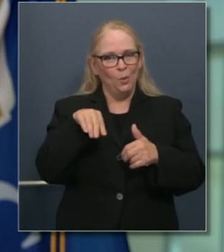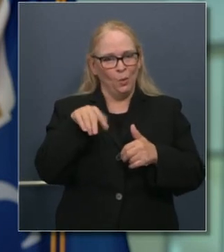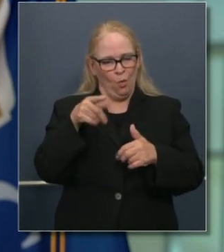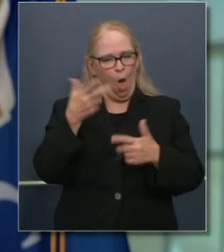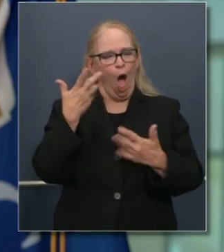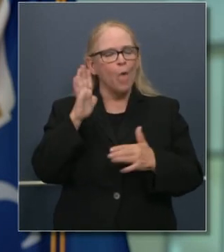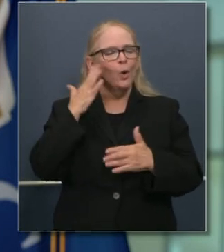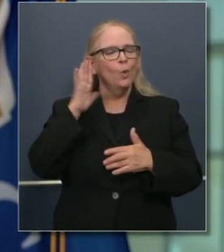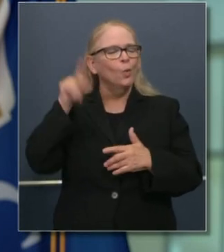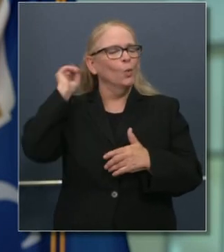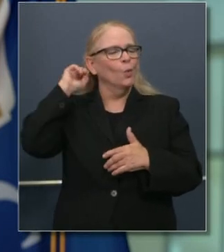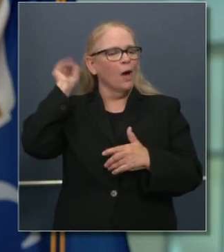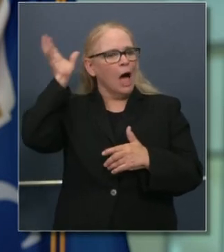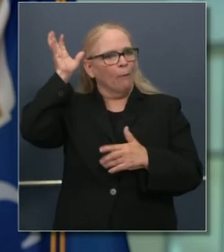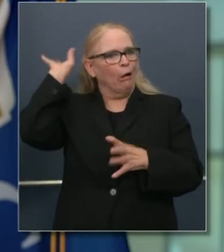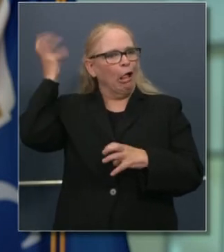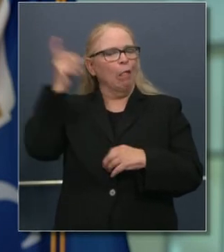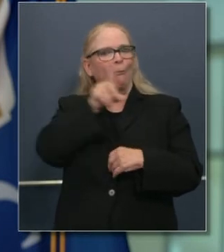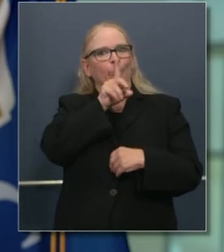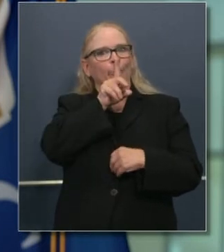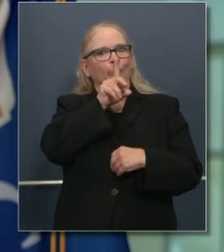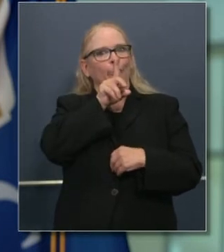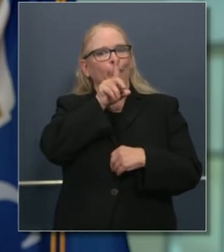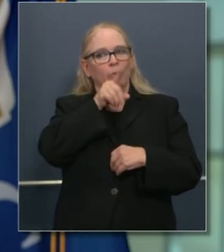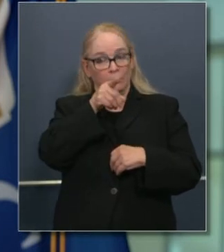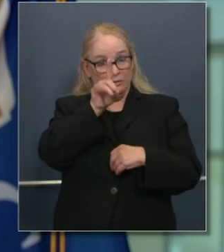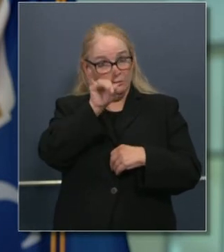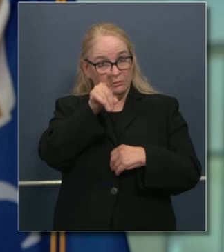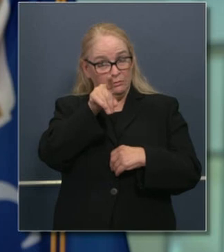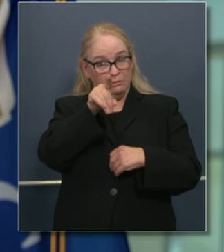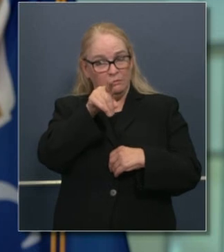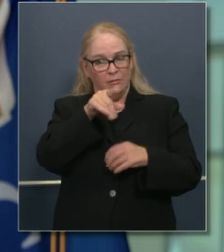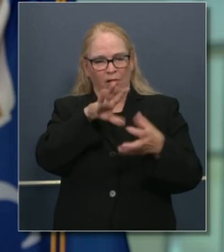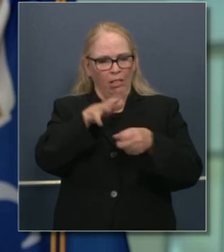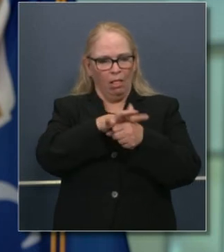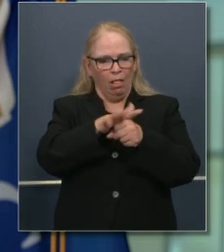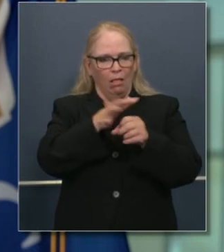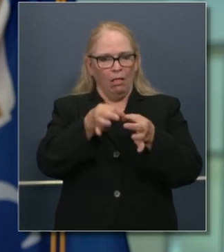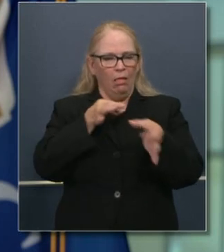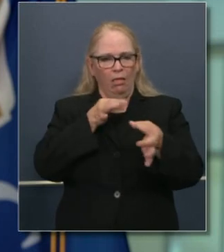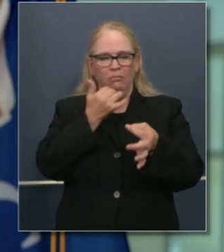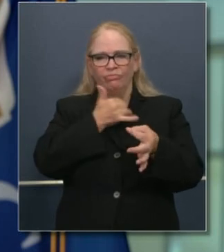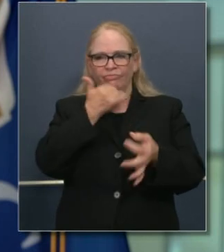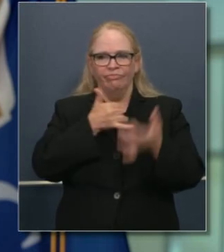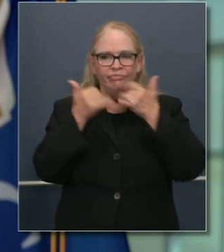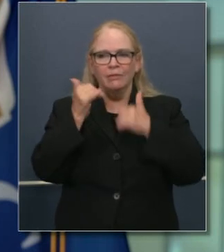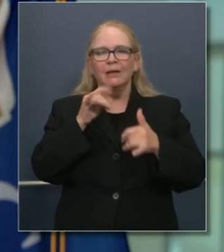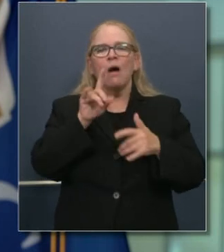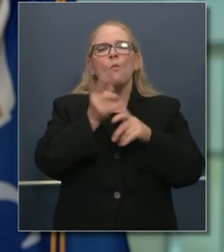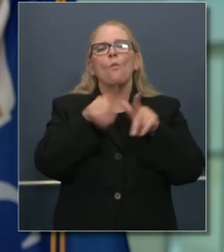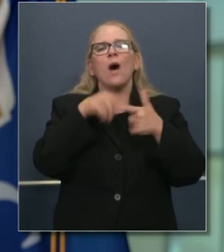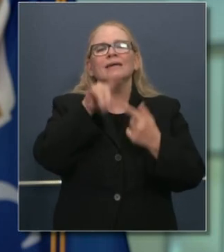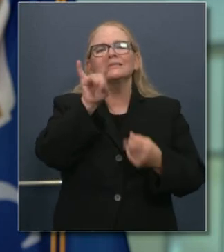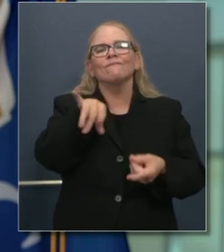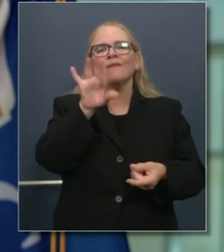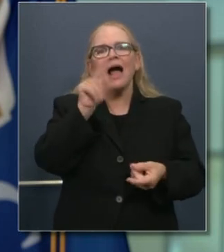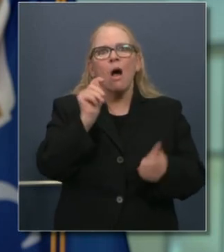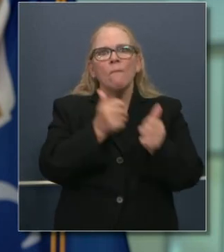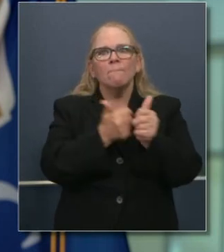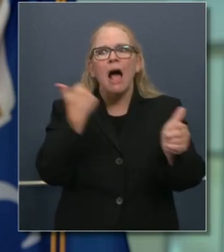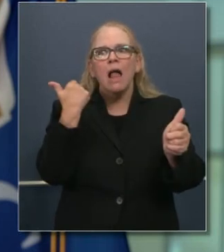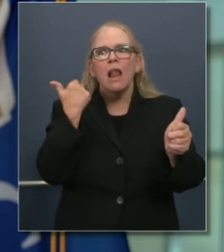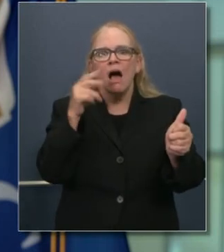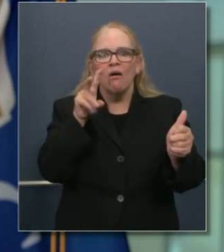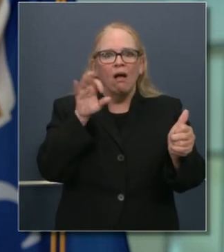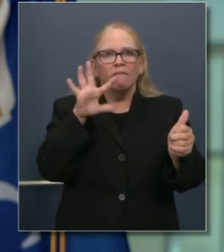de computación que estaban corrompiendo todos los datos de pruebas? ¿Cuándo fue que